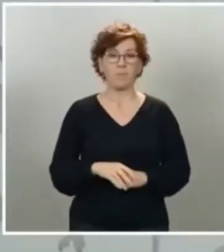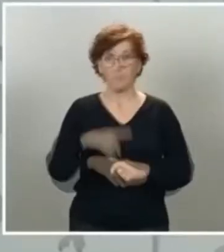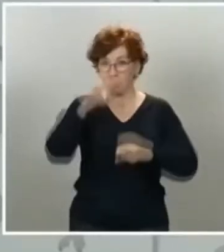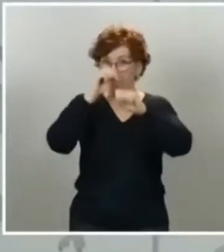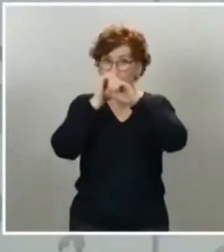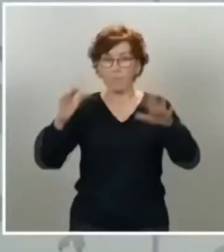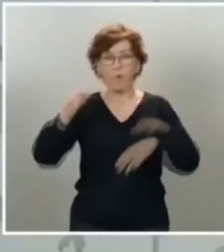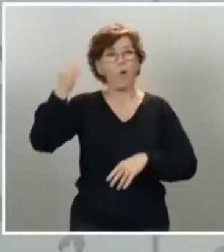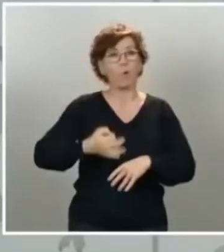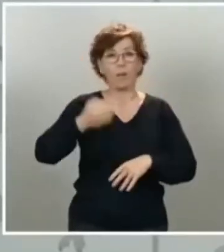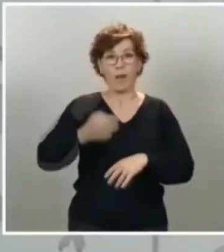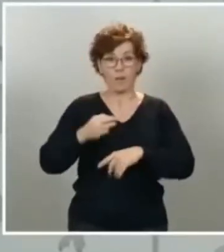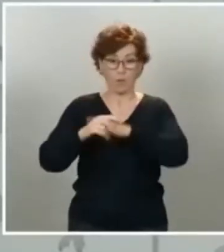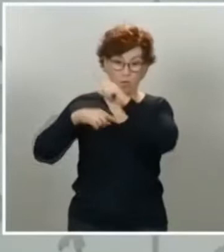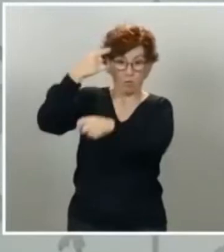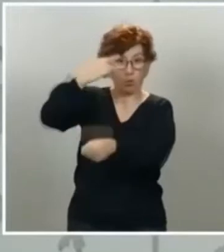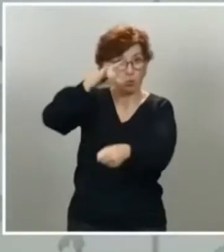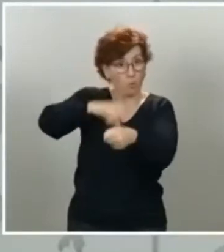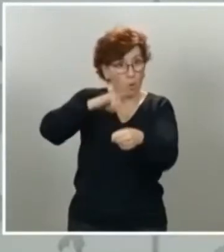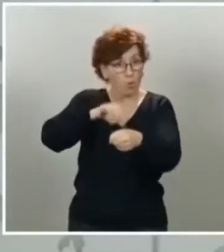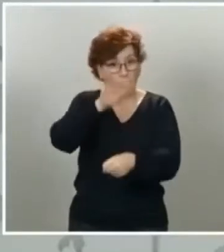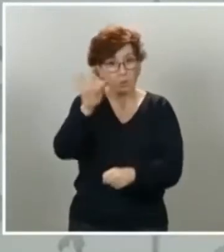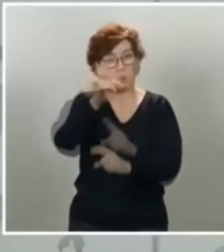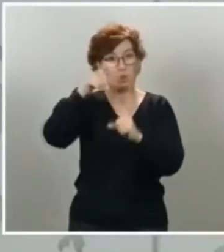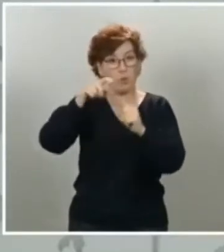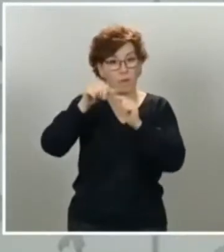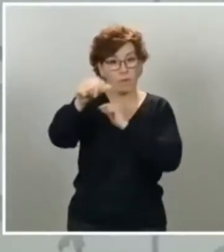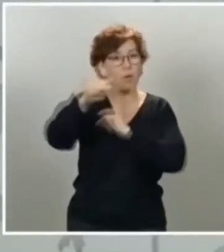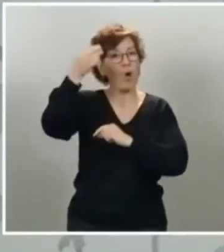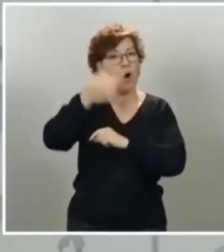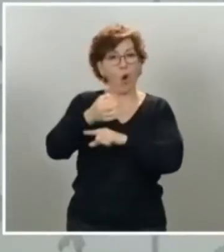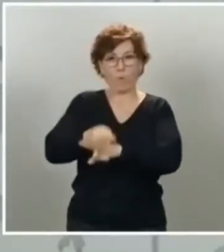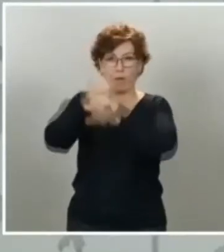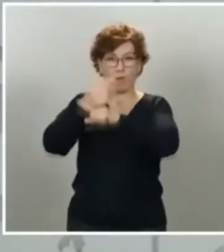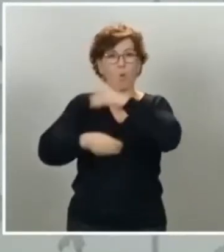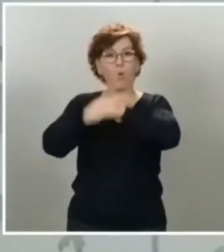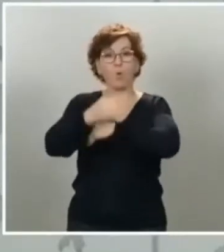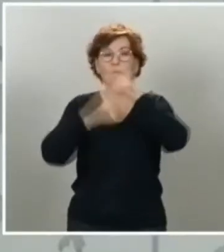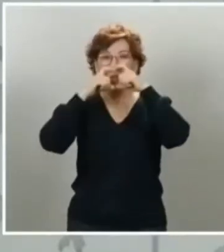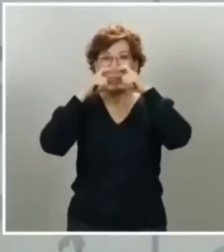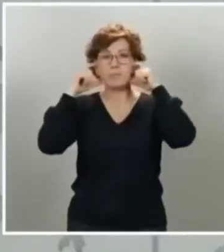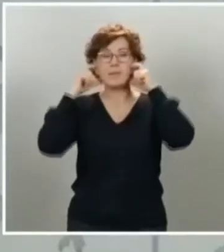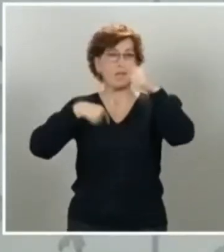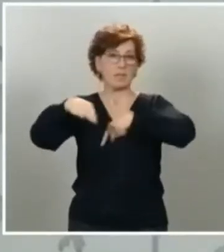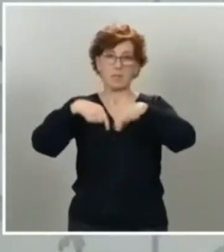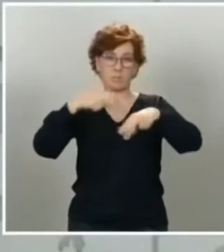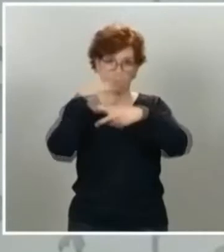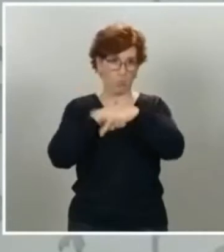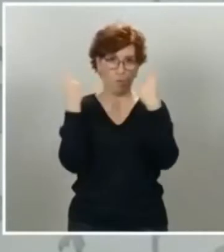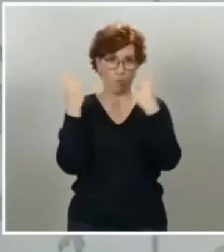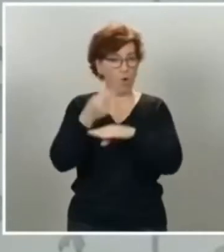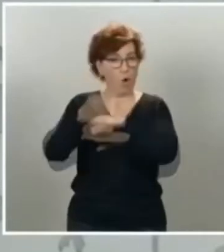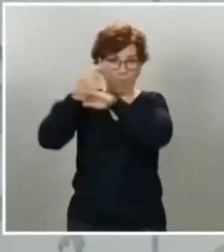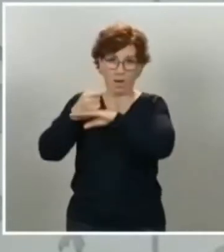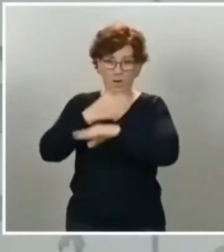a partir del próximo lunes 4 de mayo las mascarillas en todo transporte público. Por tanto, a partir del próximo 4 de